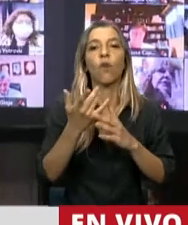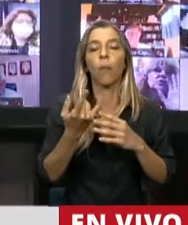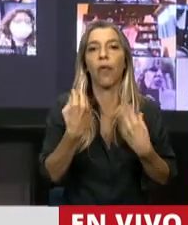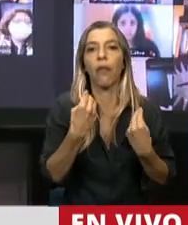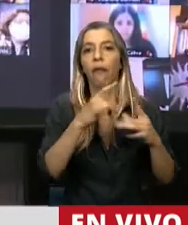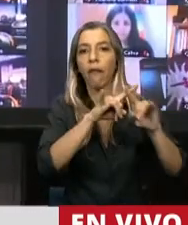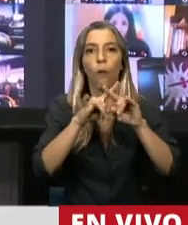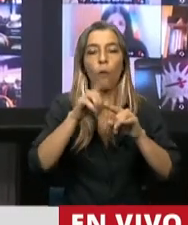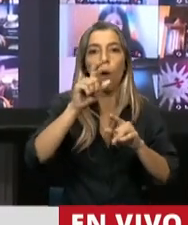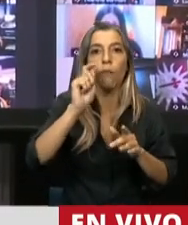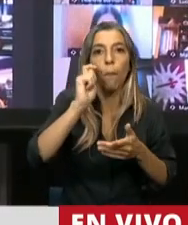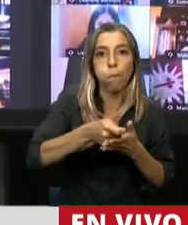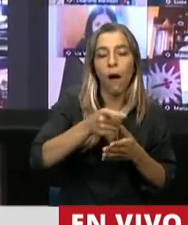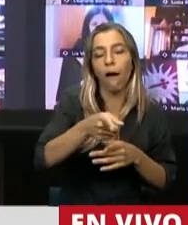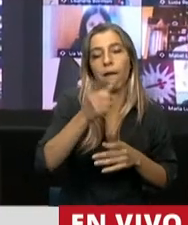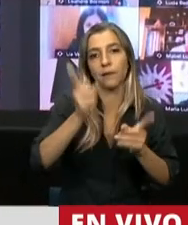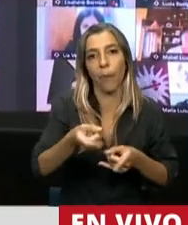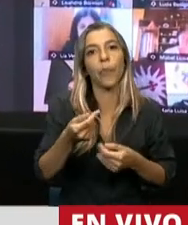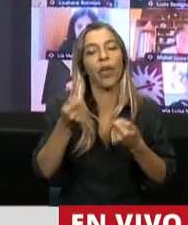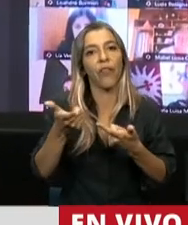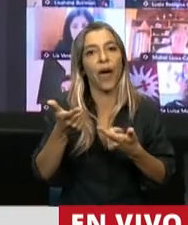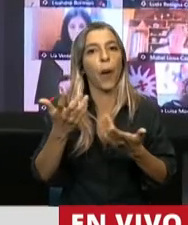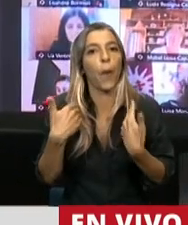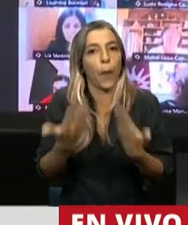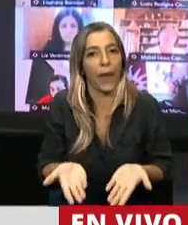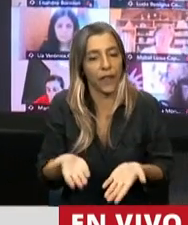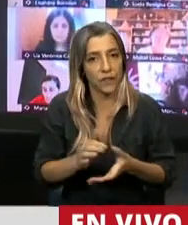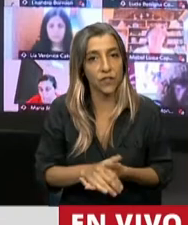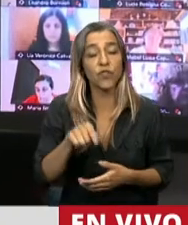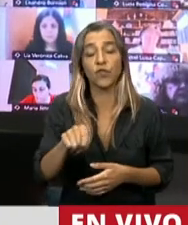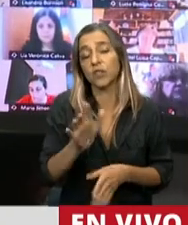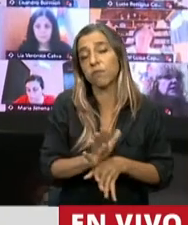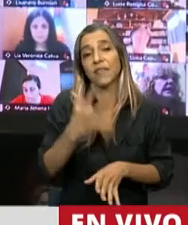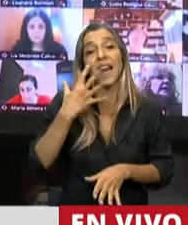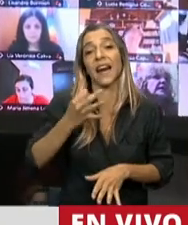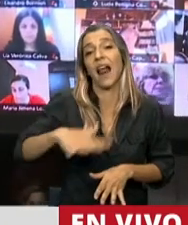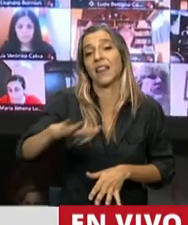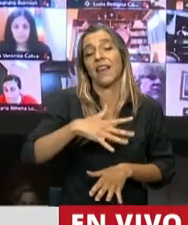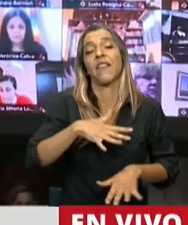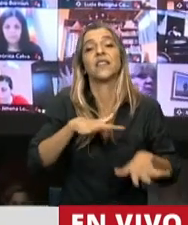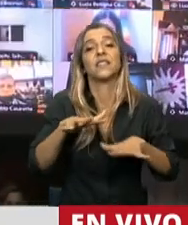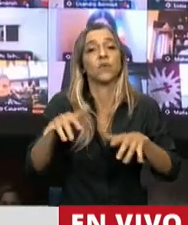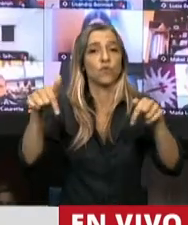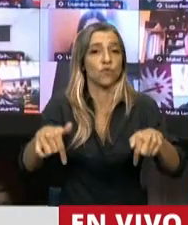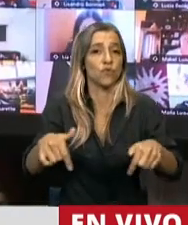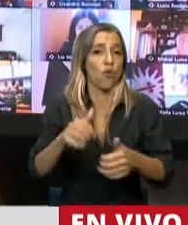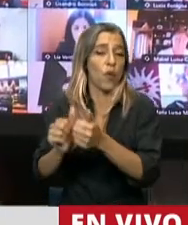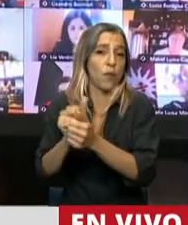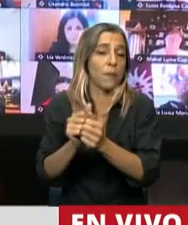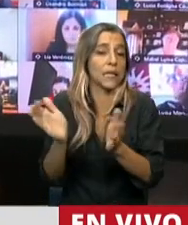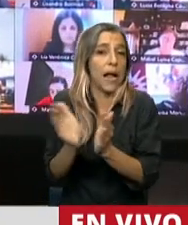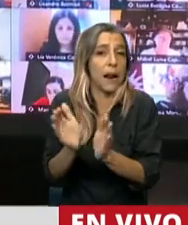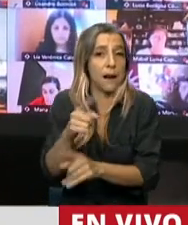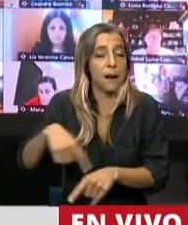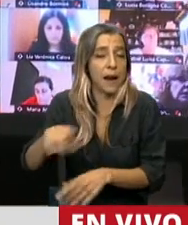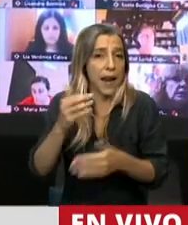Central, hay que destacarlo, creo que ha leído la realidad de la situación económica, la realidad de la situación de las pymes, y esto nos muestra que tenemos un